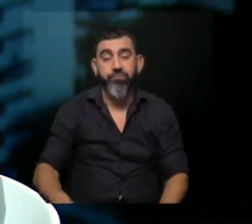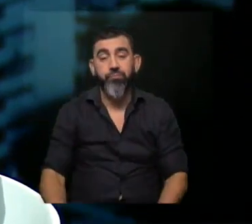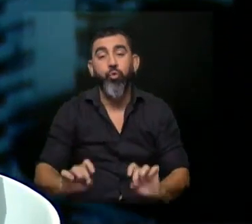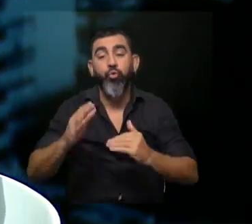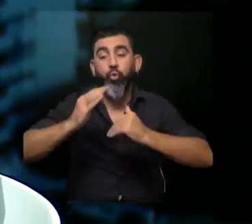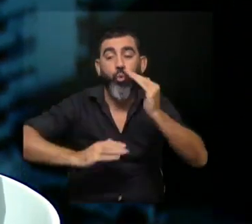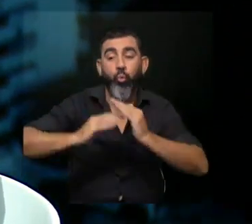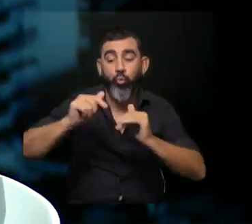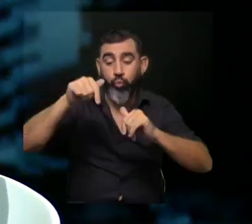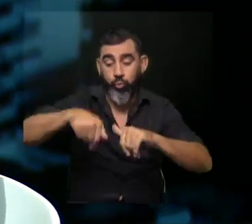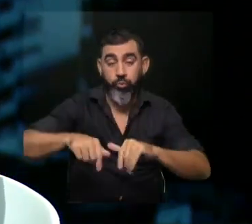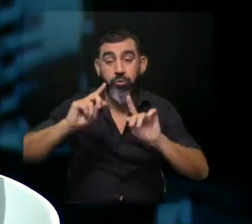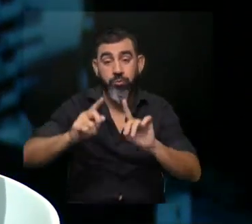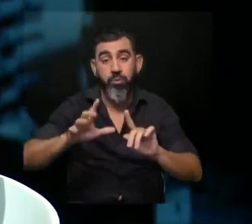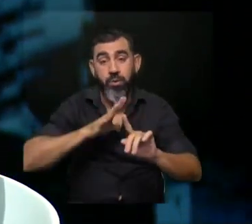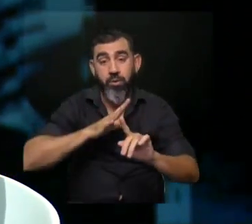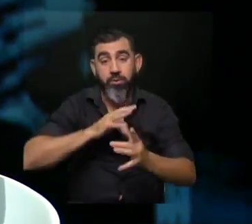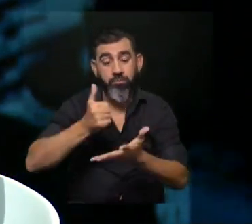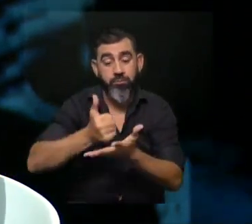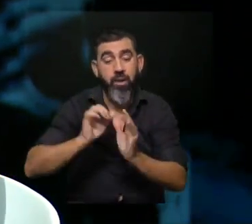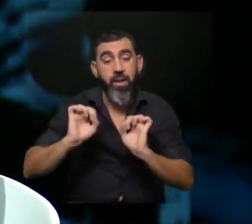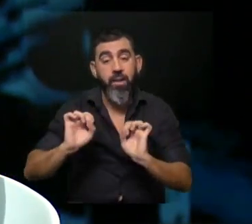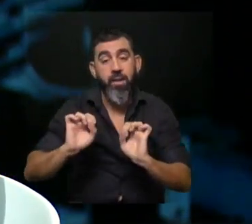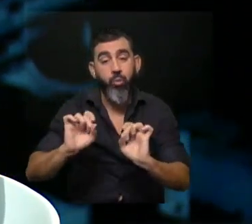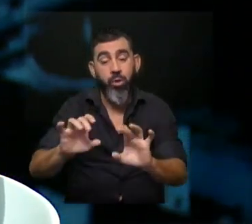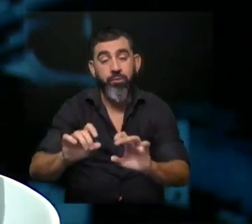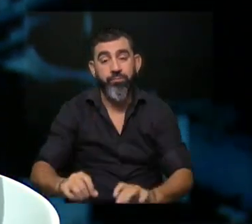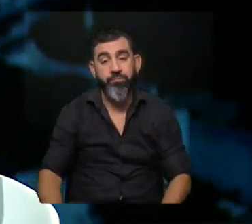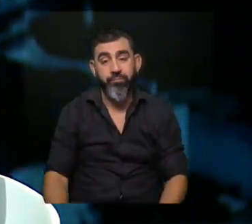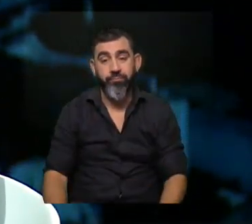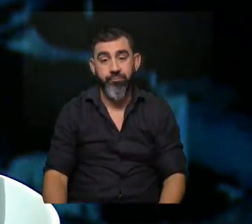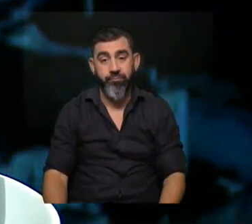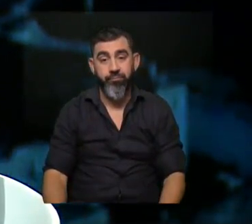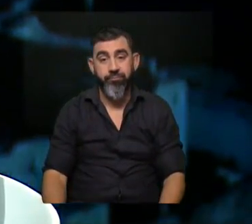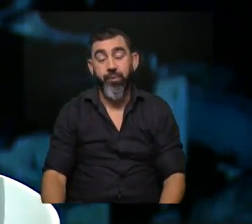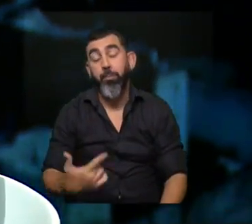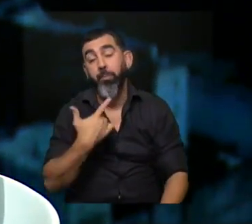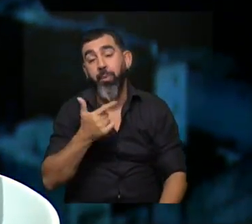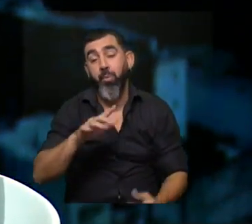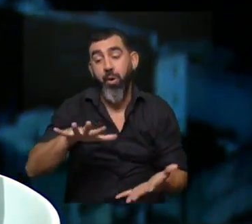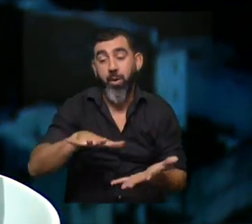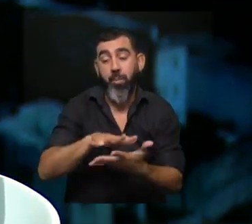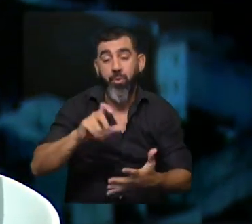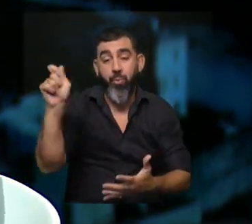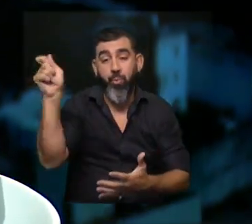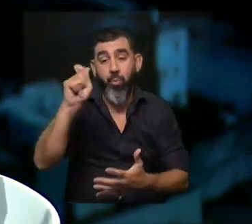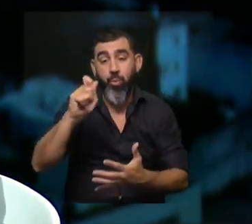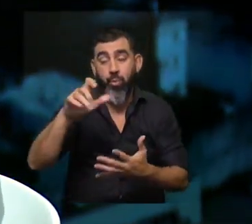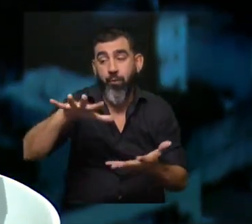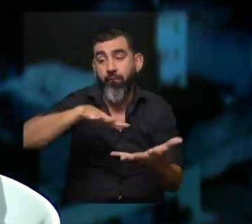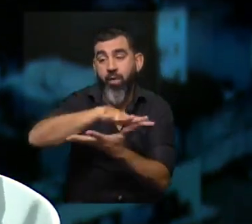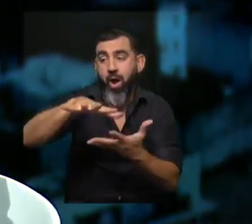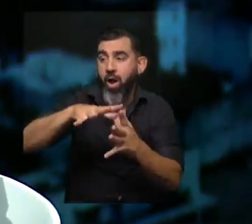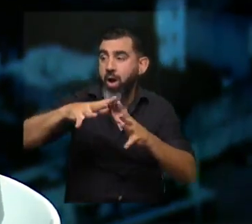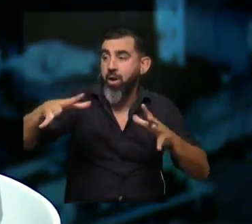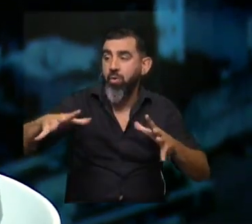construido, sino que en realidad tiene una gran presencia de lo natural. Si nosotros pensamos en un espacio público, inserto en un barrio que es